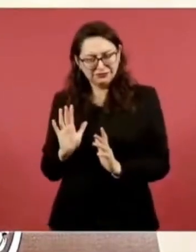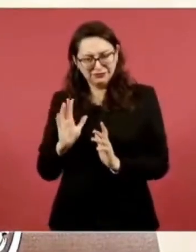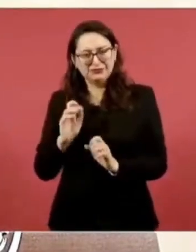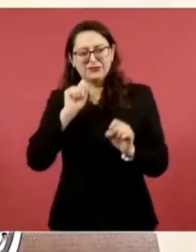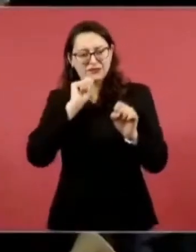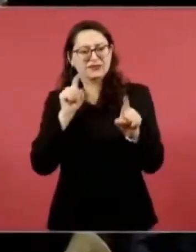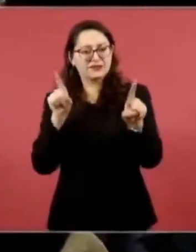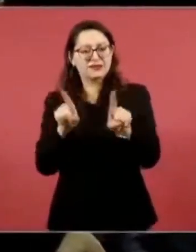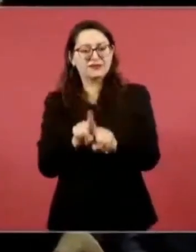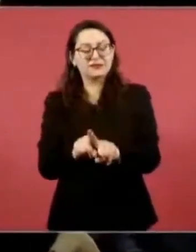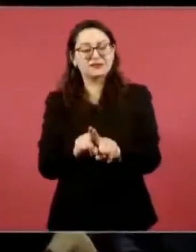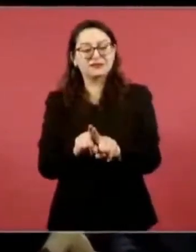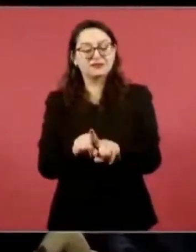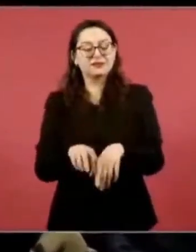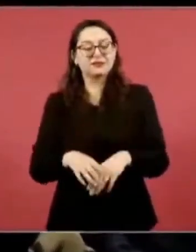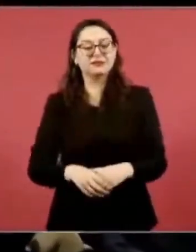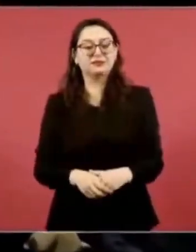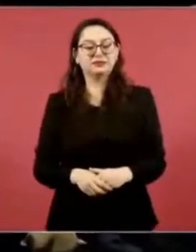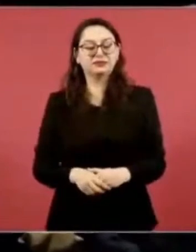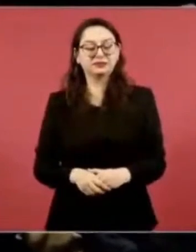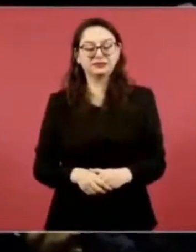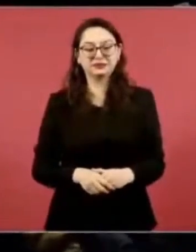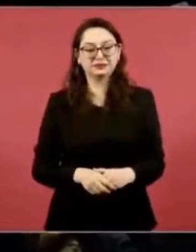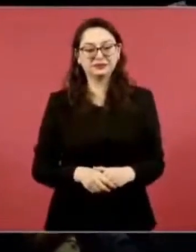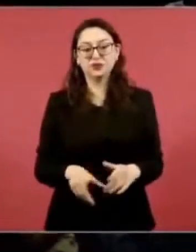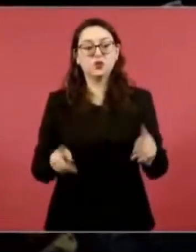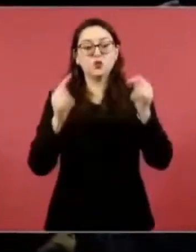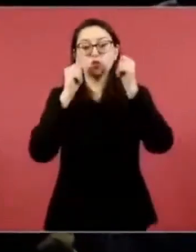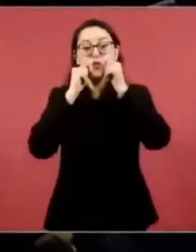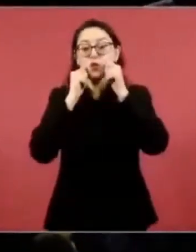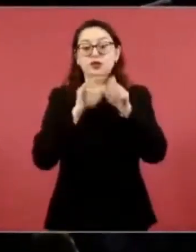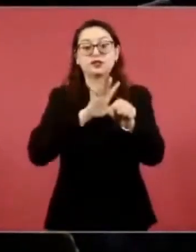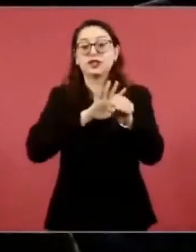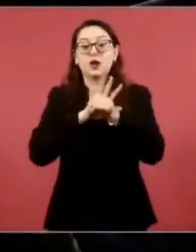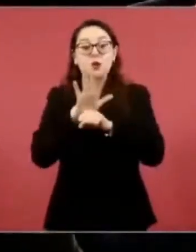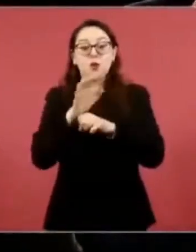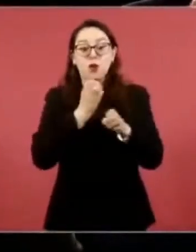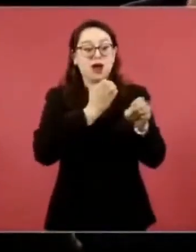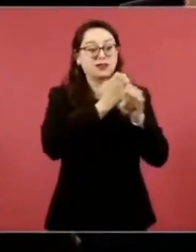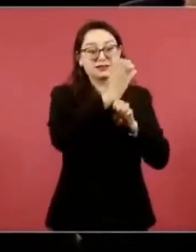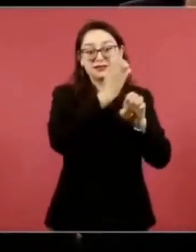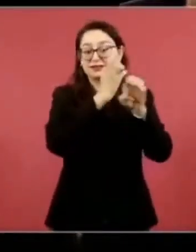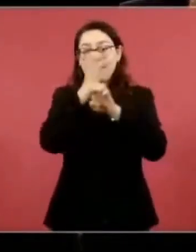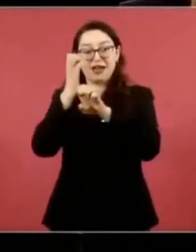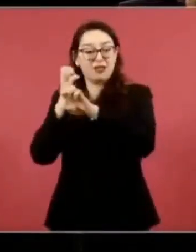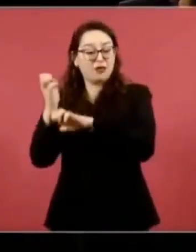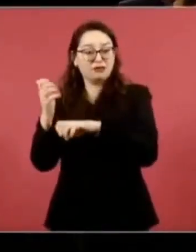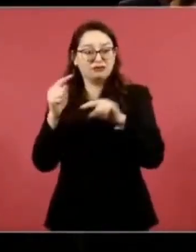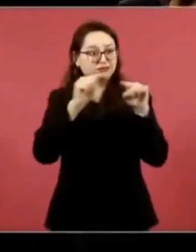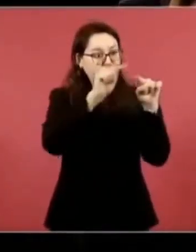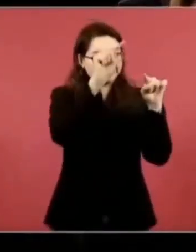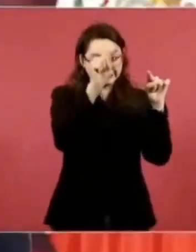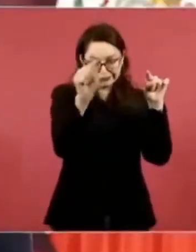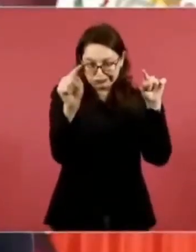Porque en todos lados hubo florecimiento cultural.